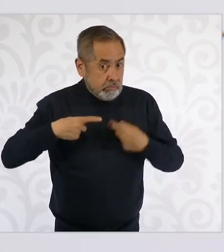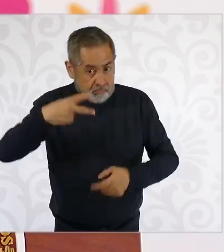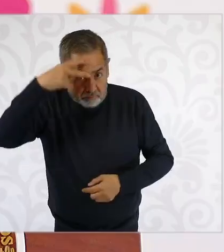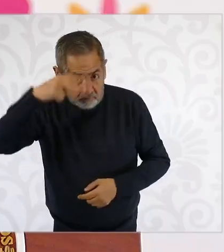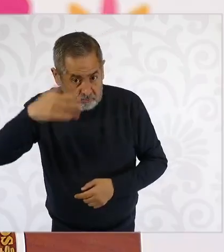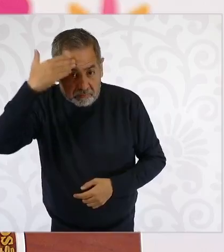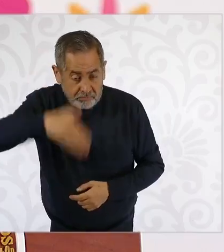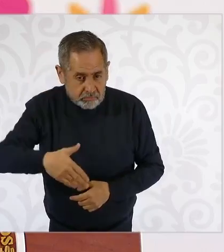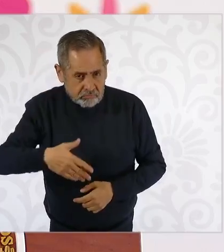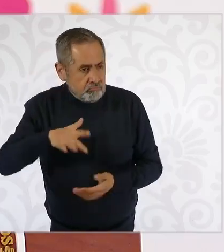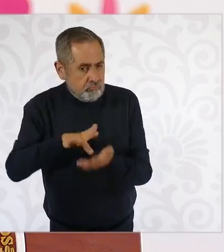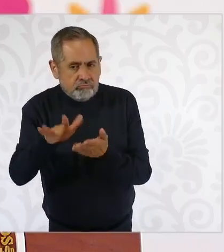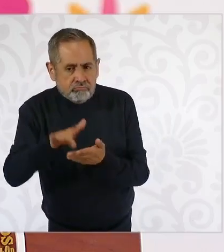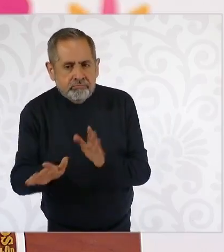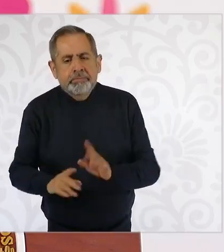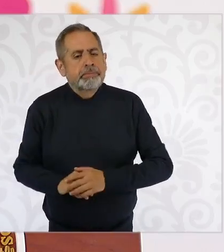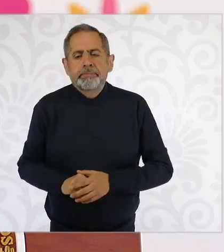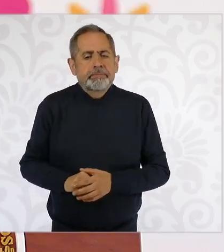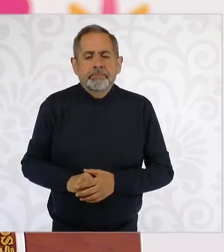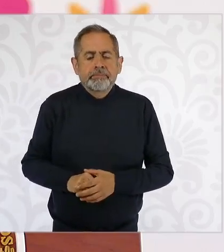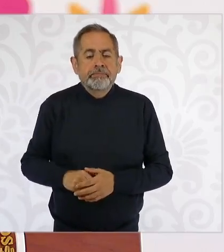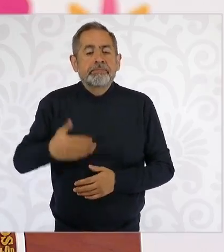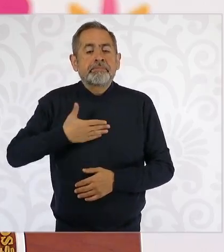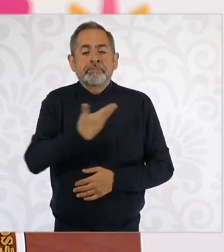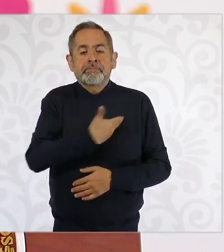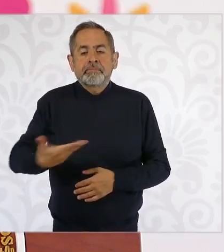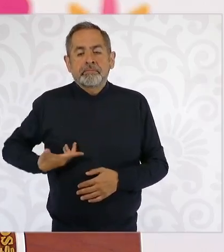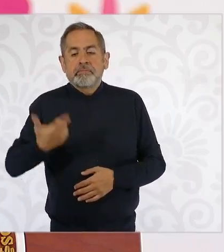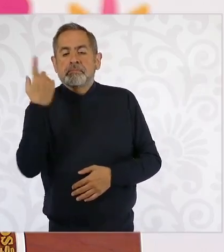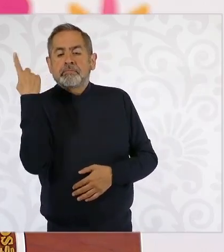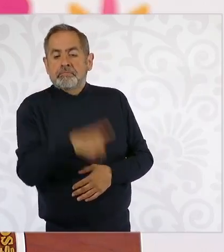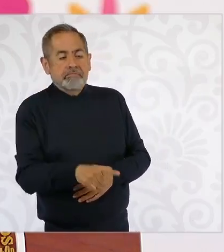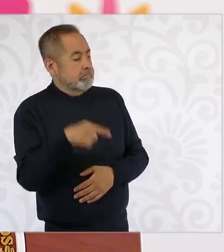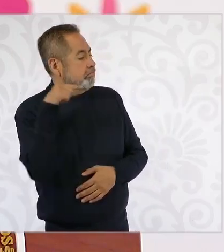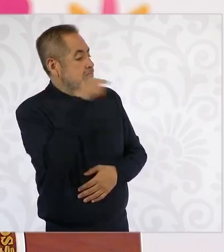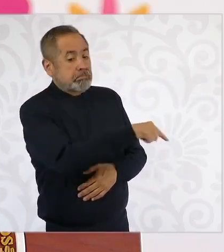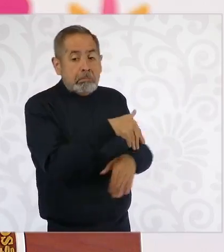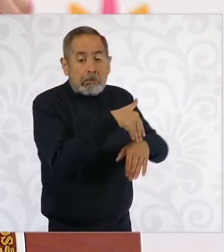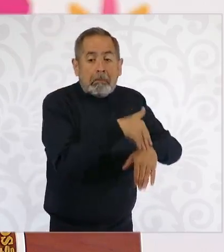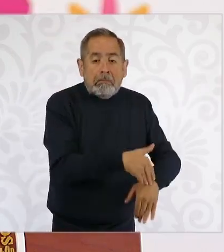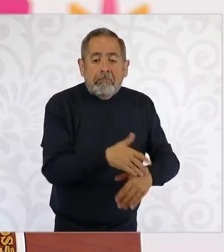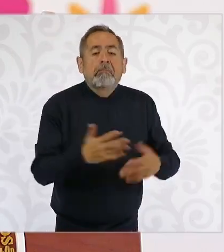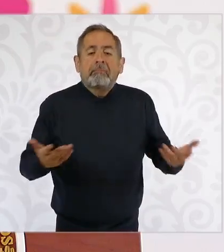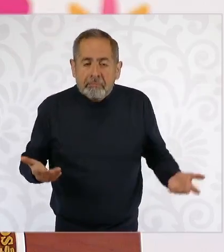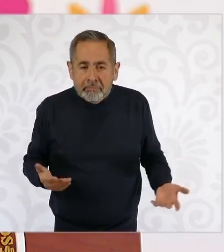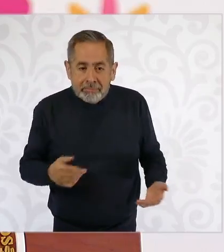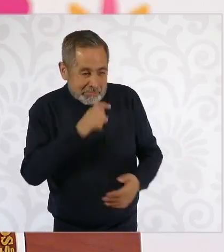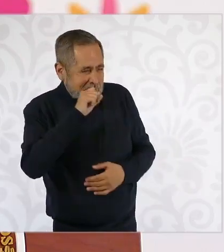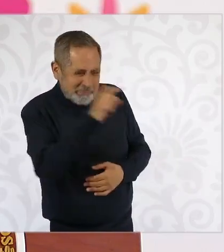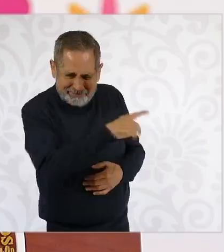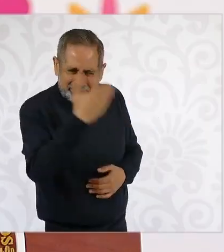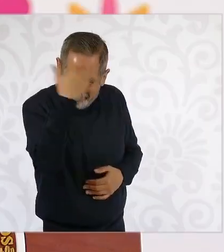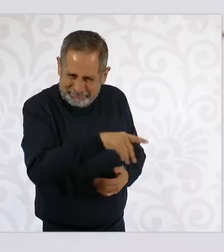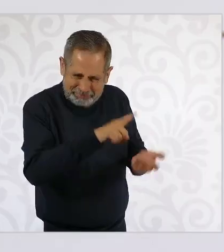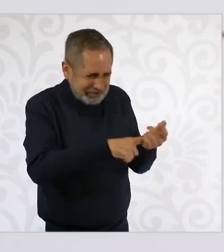Sencillamente la Corte recibe instrucciones del presidente de la República. Bueno, hasta los de la Corte lo saben,